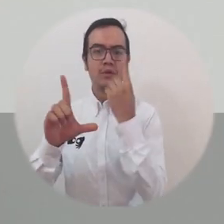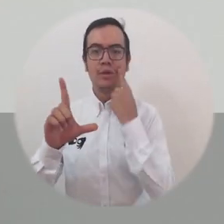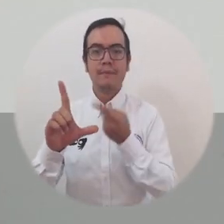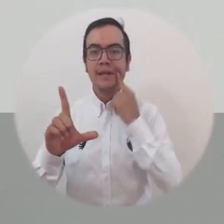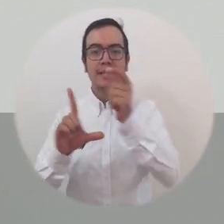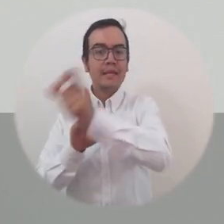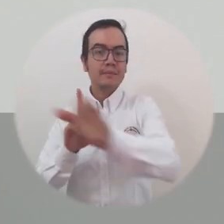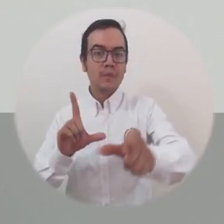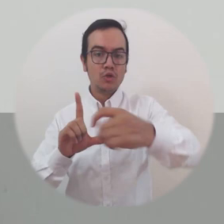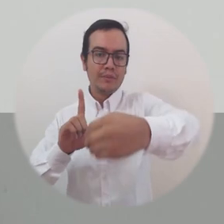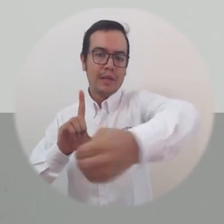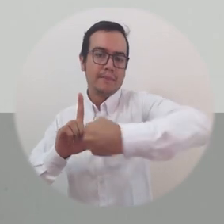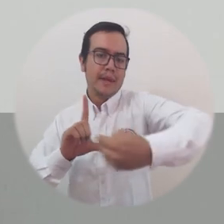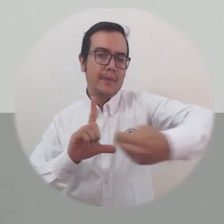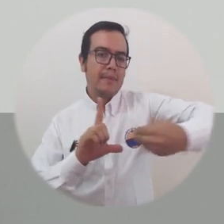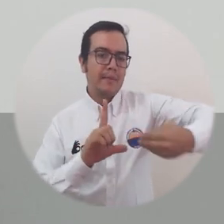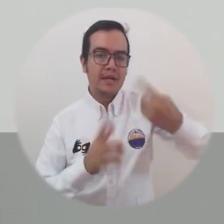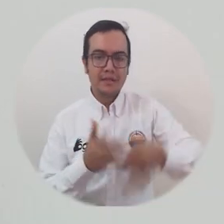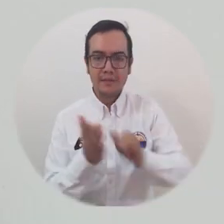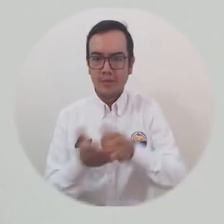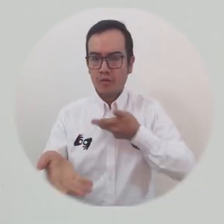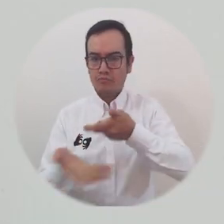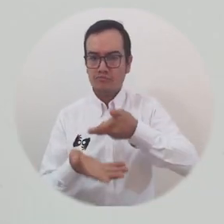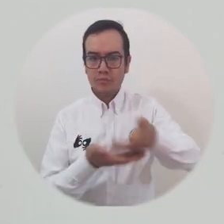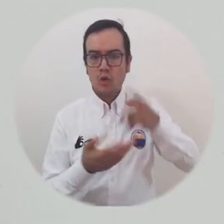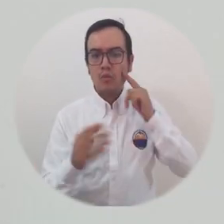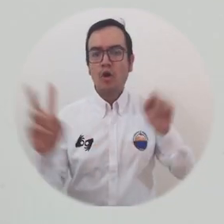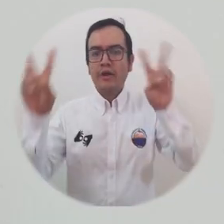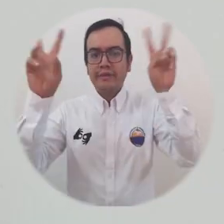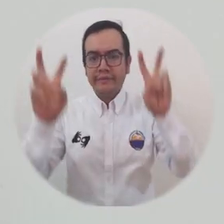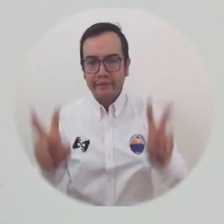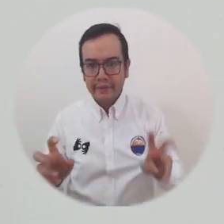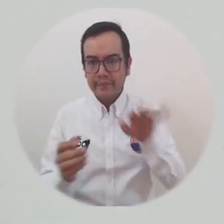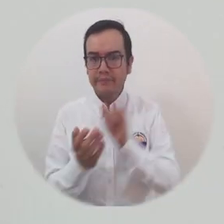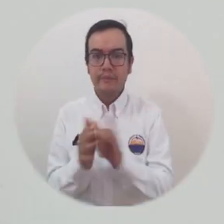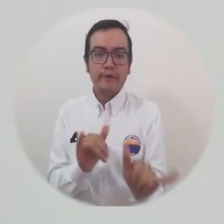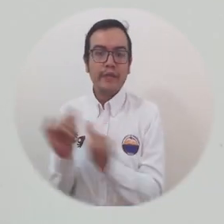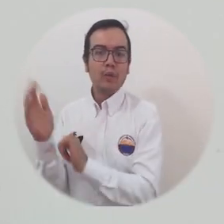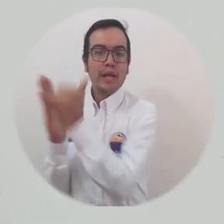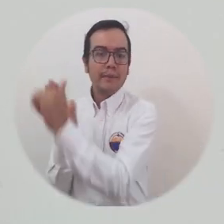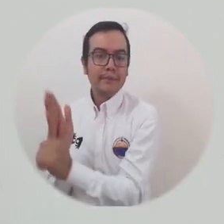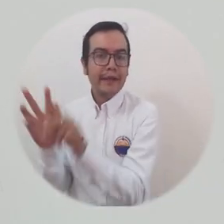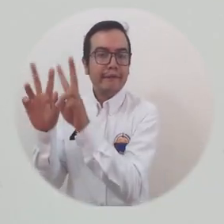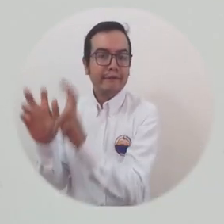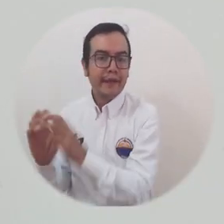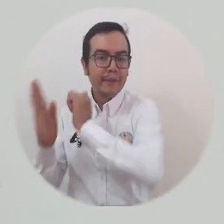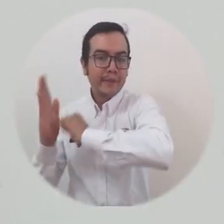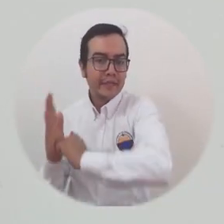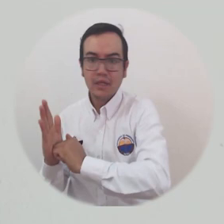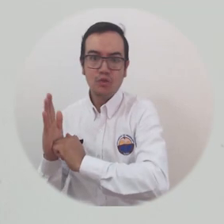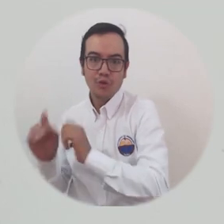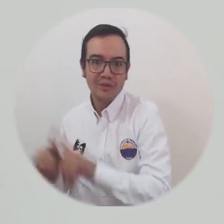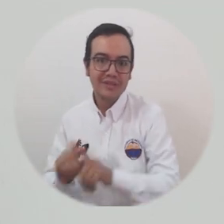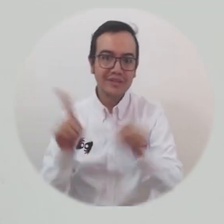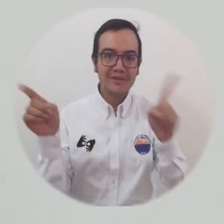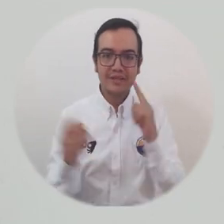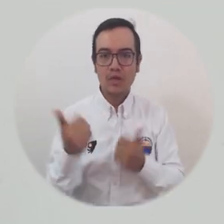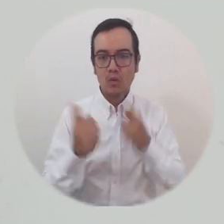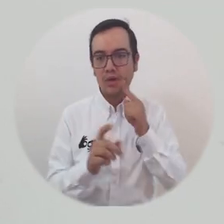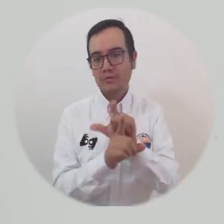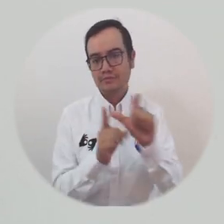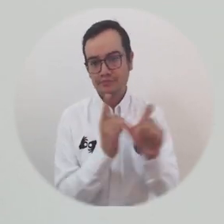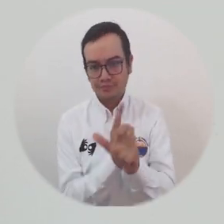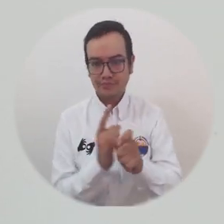comunidad pueden interactuar a través de temas diferentes a la agenda académica. Temas relacionados con arte, con cultura,